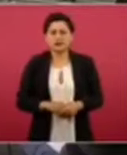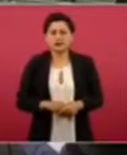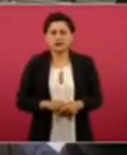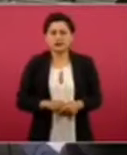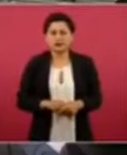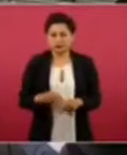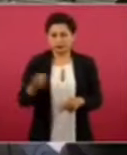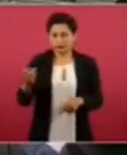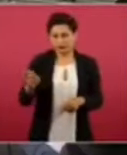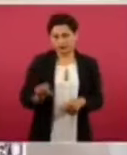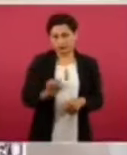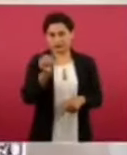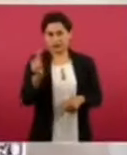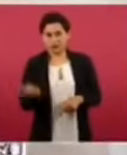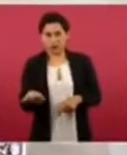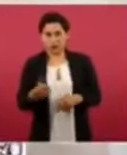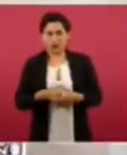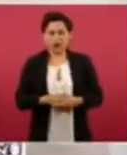Ese es otra.